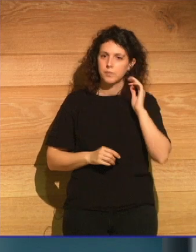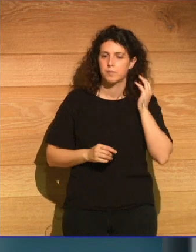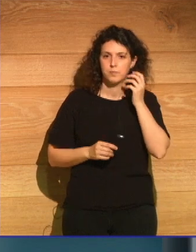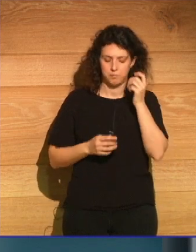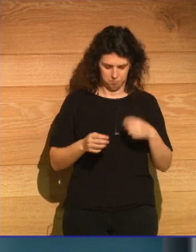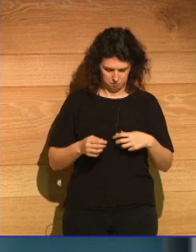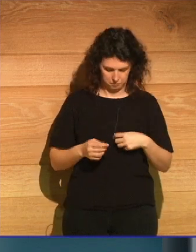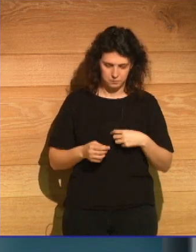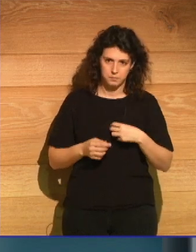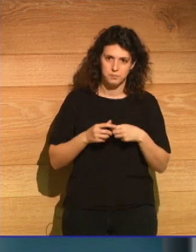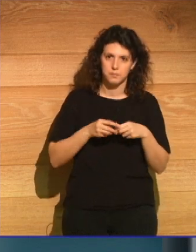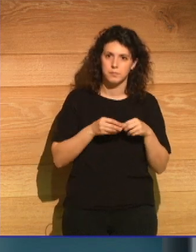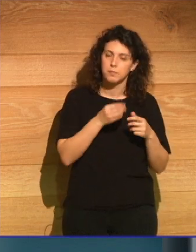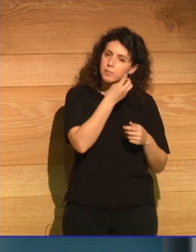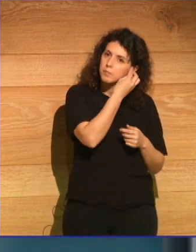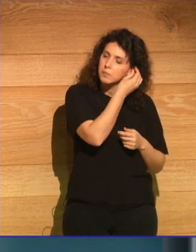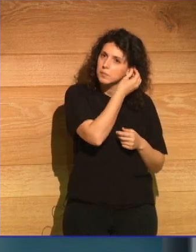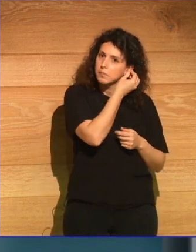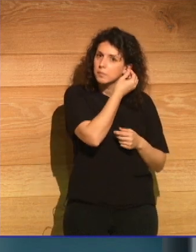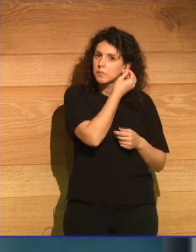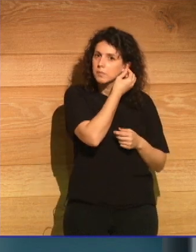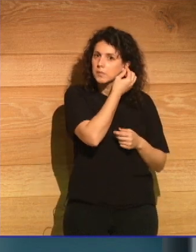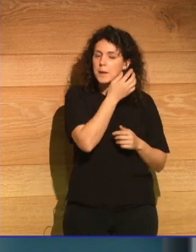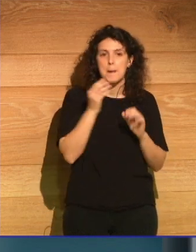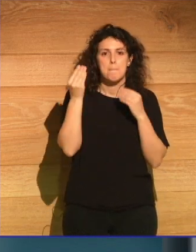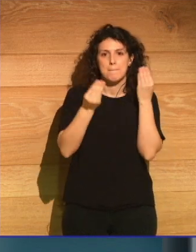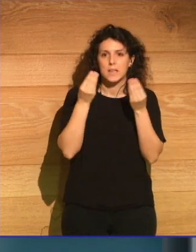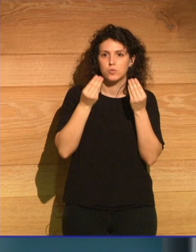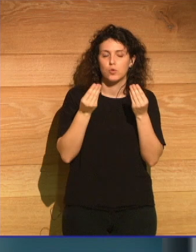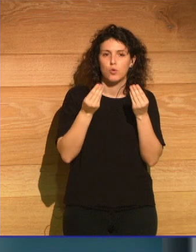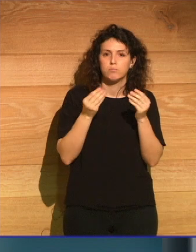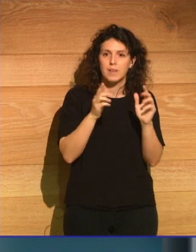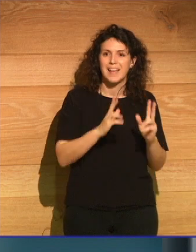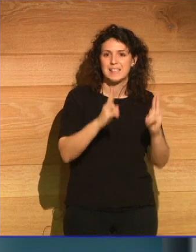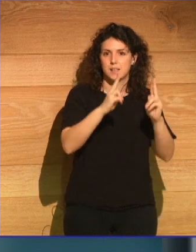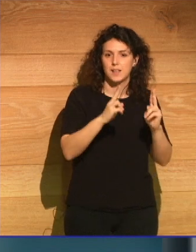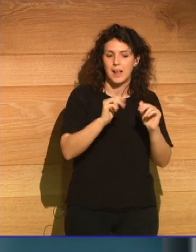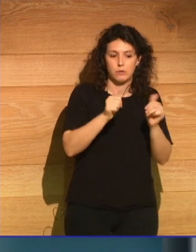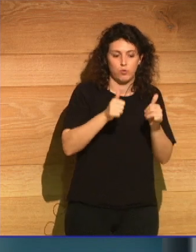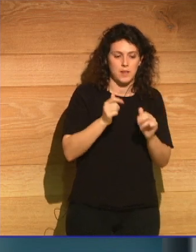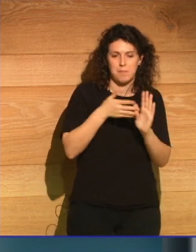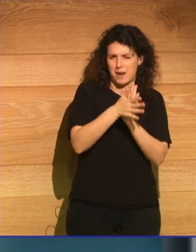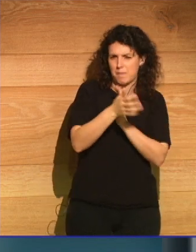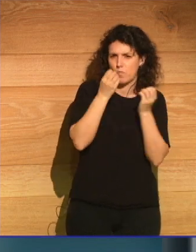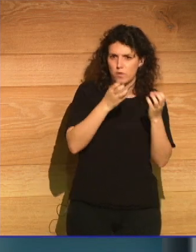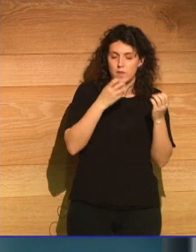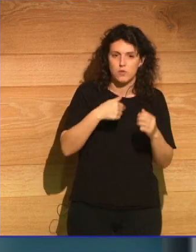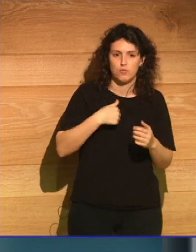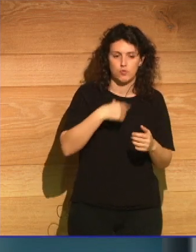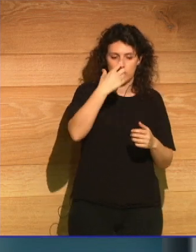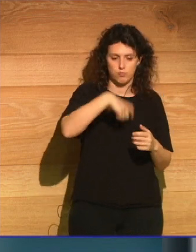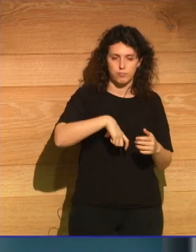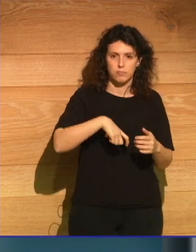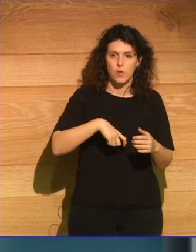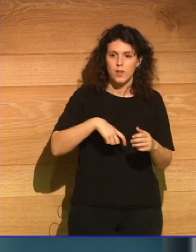Creo que es una escena introductoria que explica muy bien cómo yo me enfrento